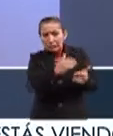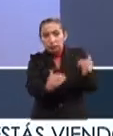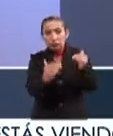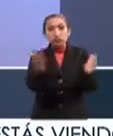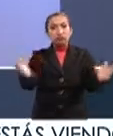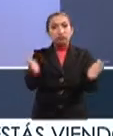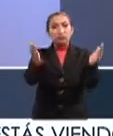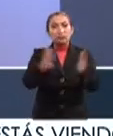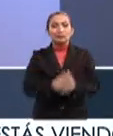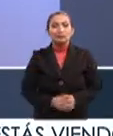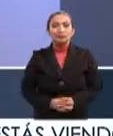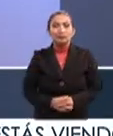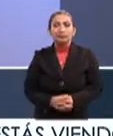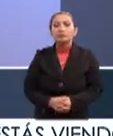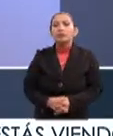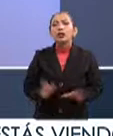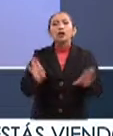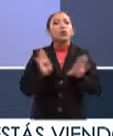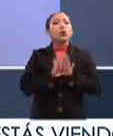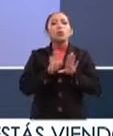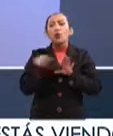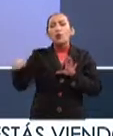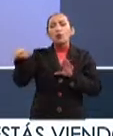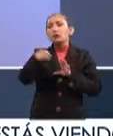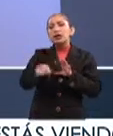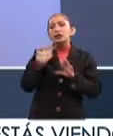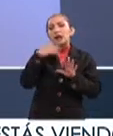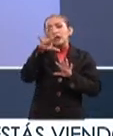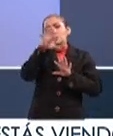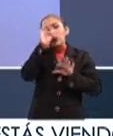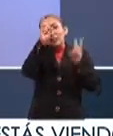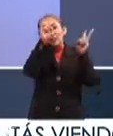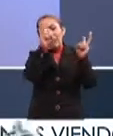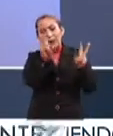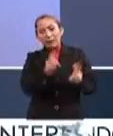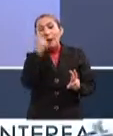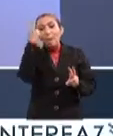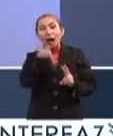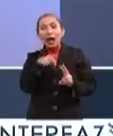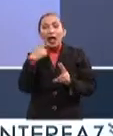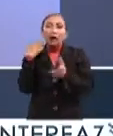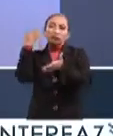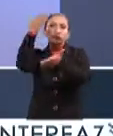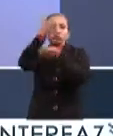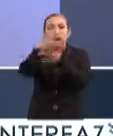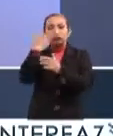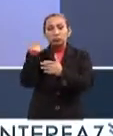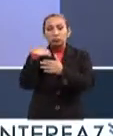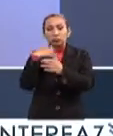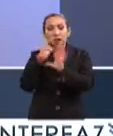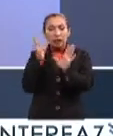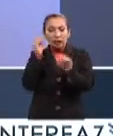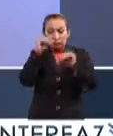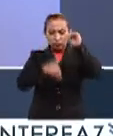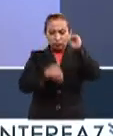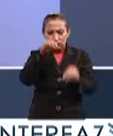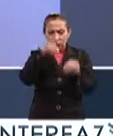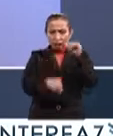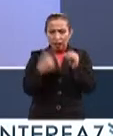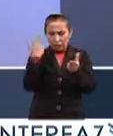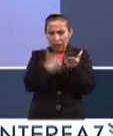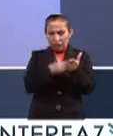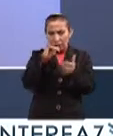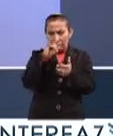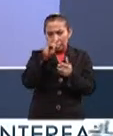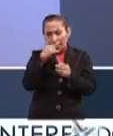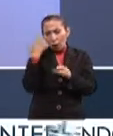una motivación. ¿Cómo es que ustedes eligen los contenidos de estas cápsulas y las hacen solamente desde ahí,